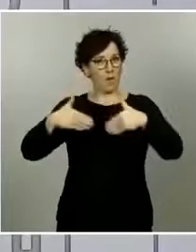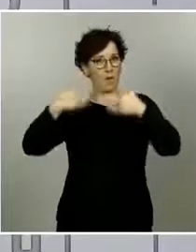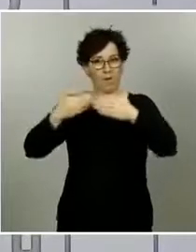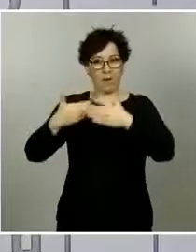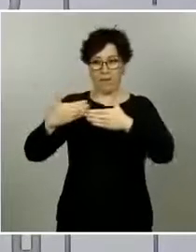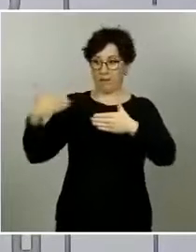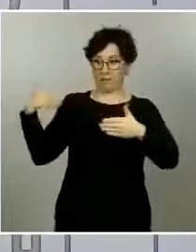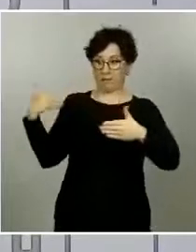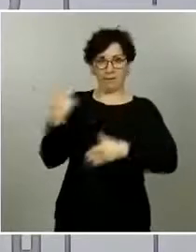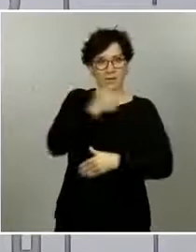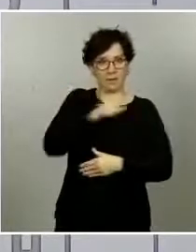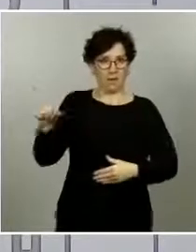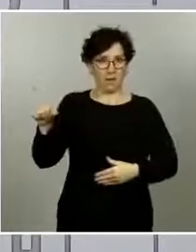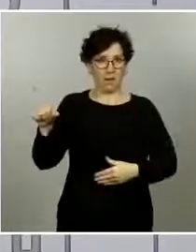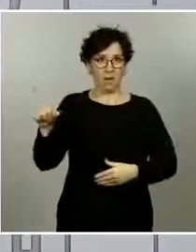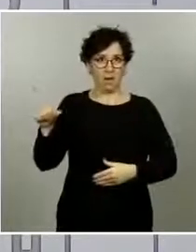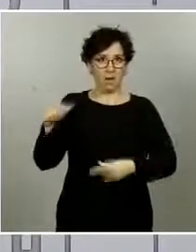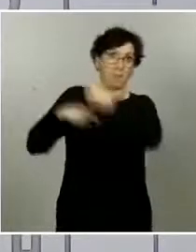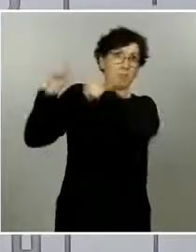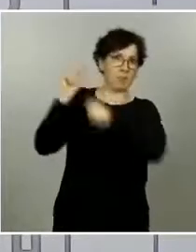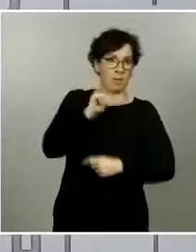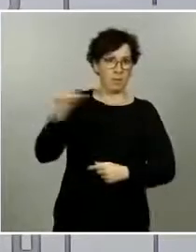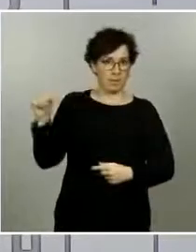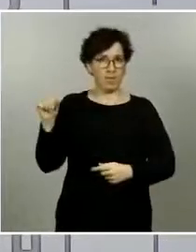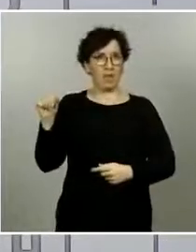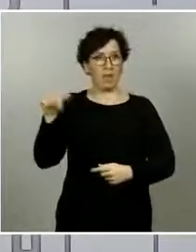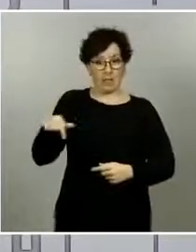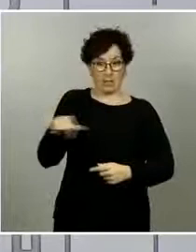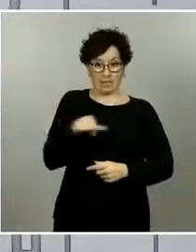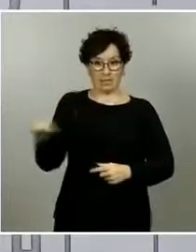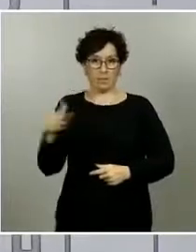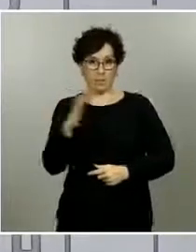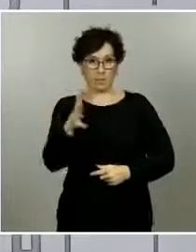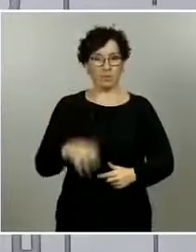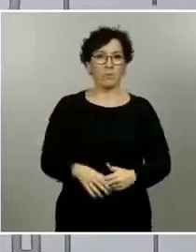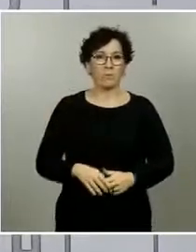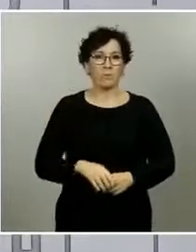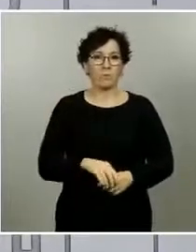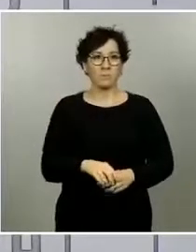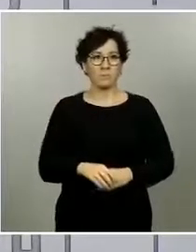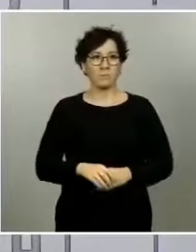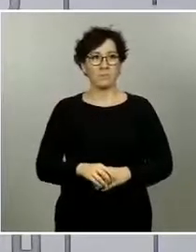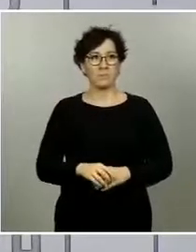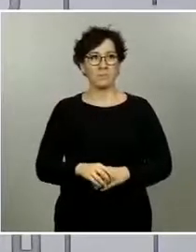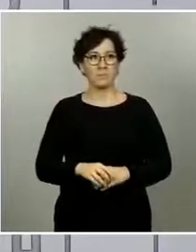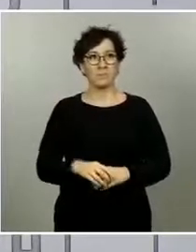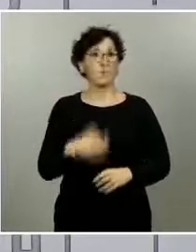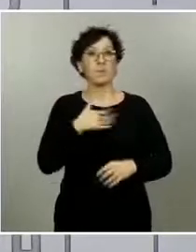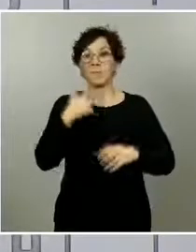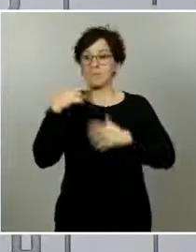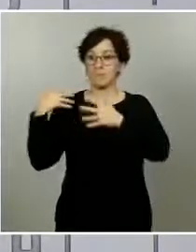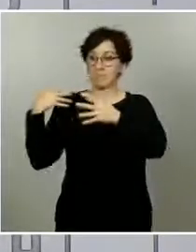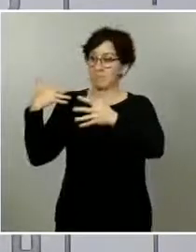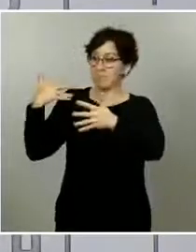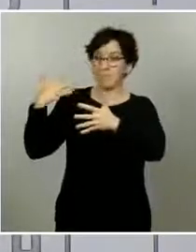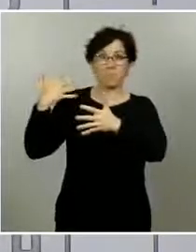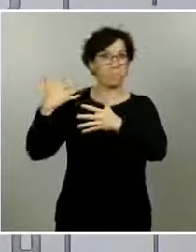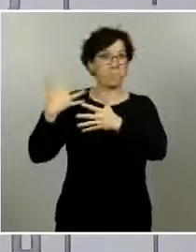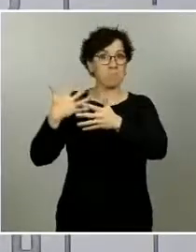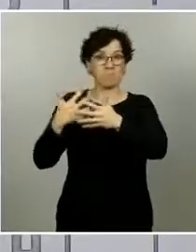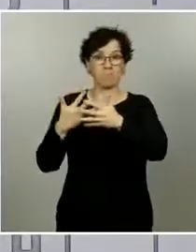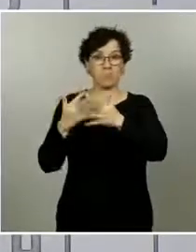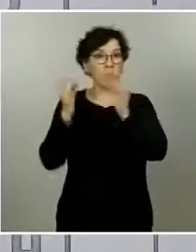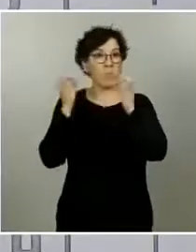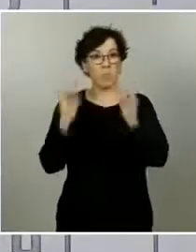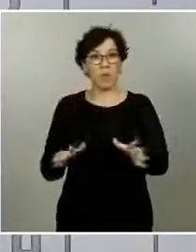entre 100 y 200 casos que hemos estado viendo durante prácticamente toda la semana pasada o gran parte de la semana pasada y gran